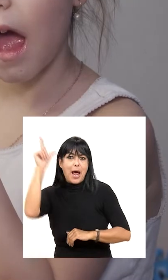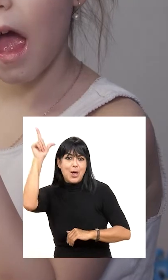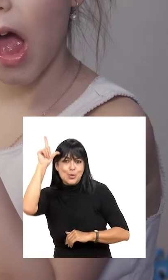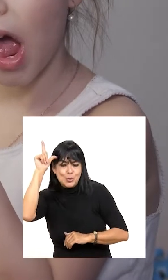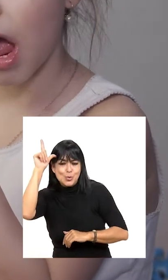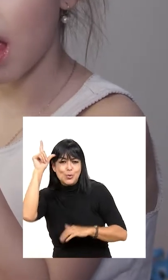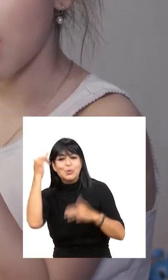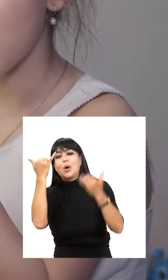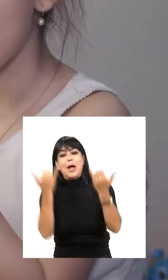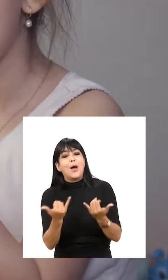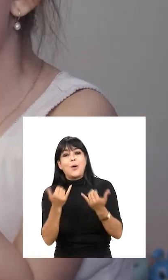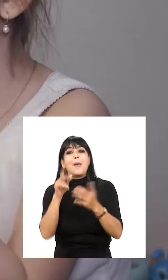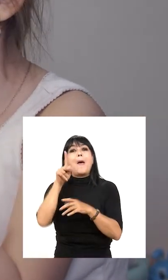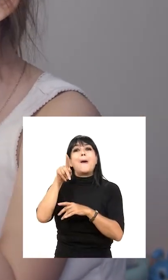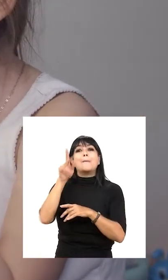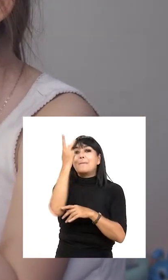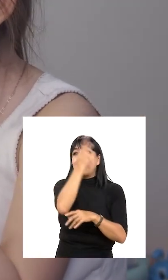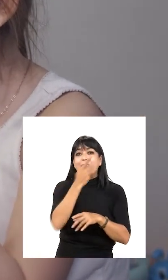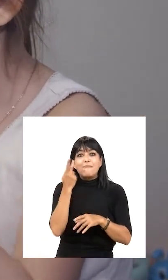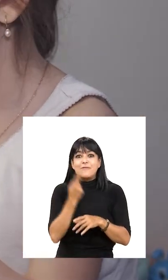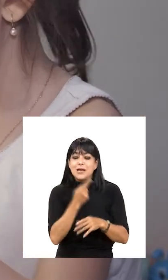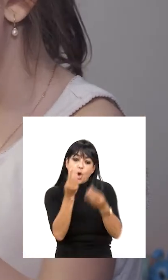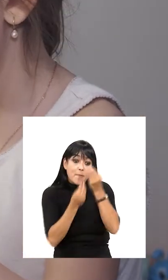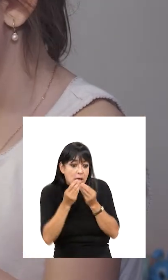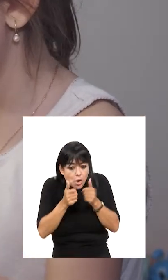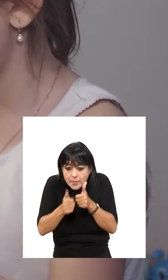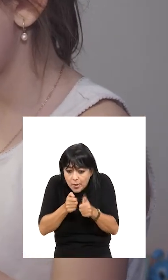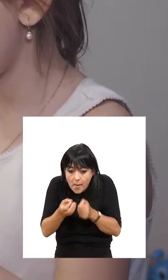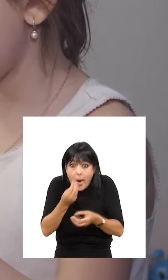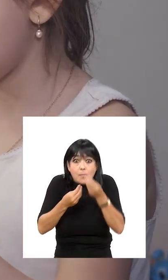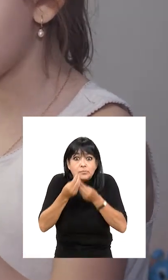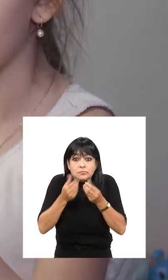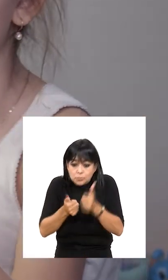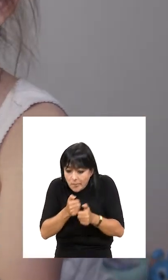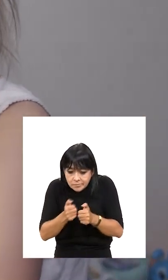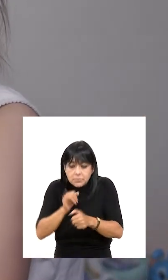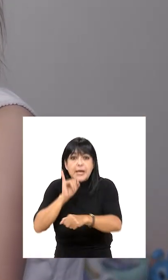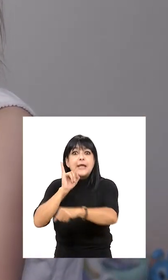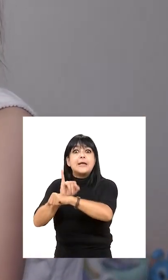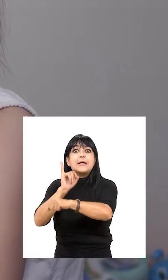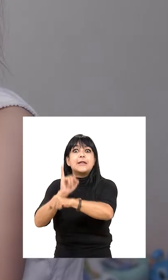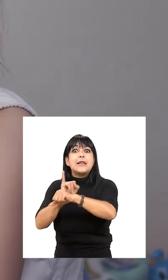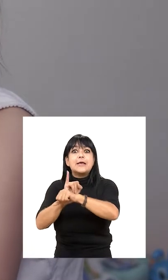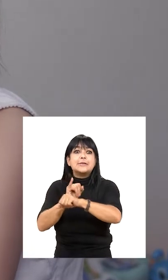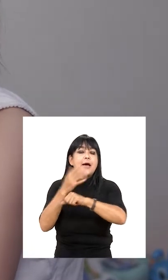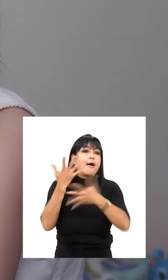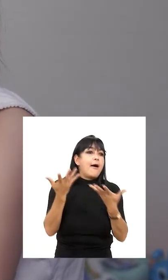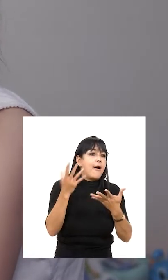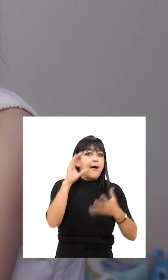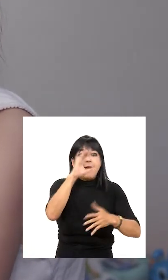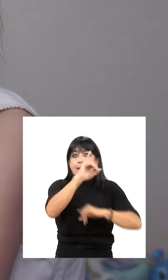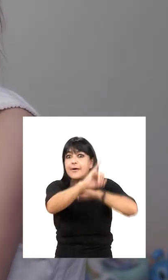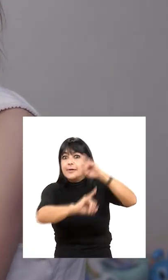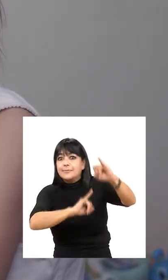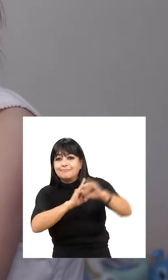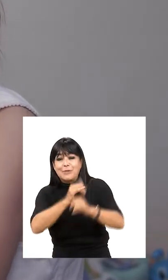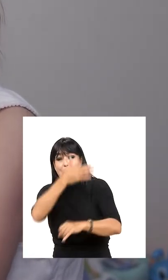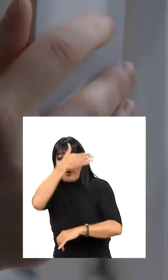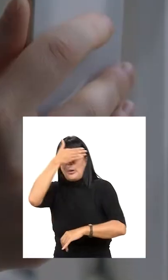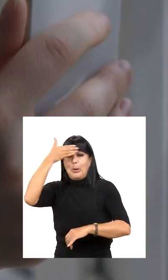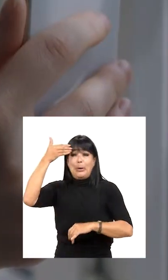y adultos actualizando sus perfiles cuando están comiendo y a jóvenes que asisten a la iglesia a navegar por Internet.